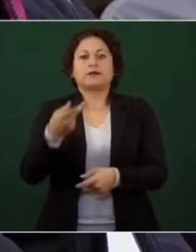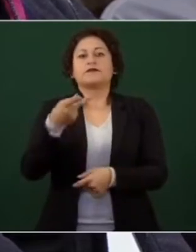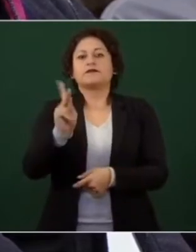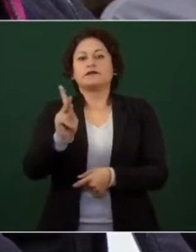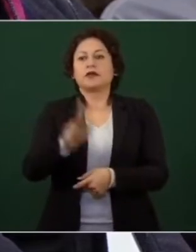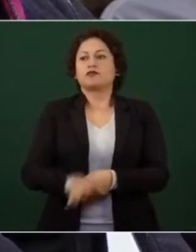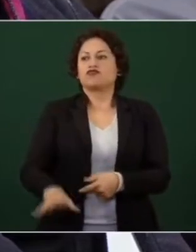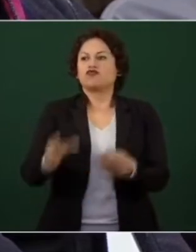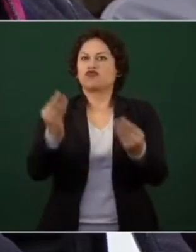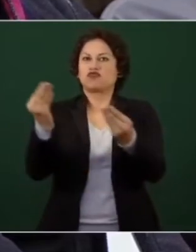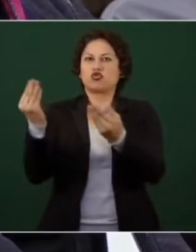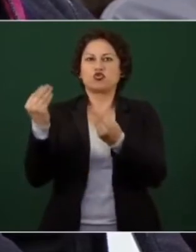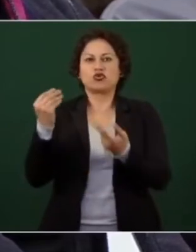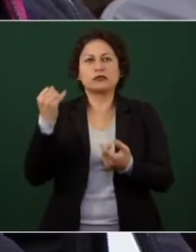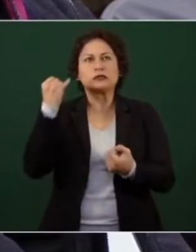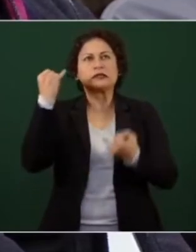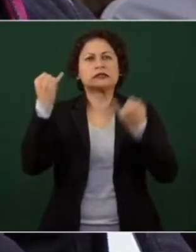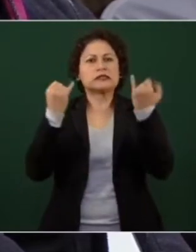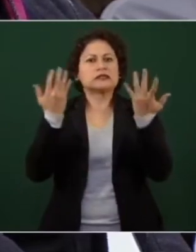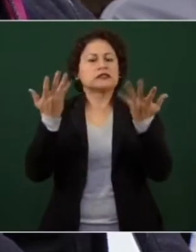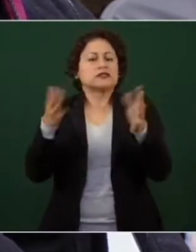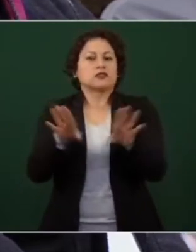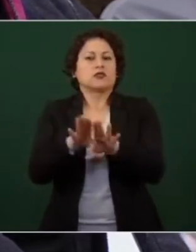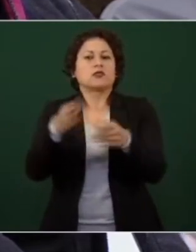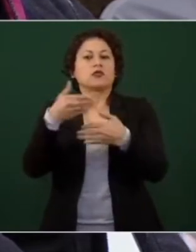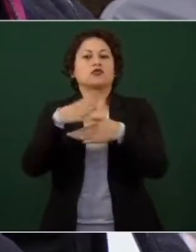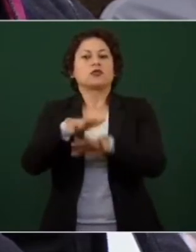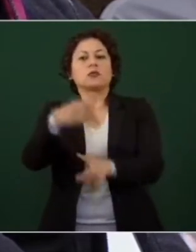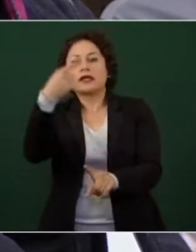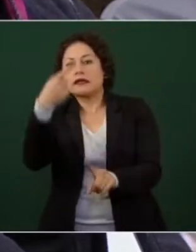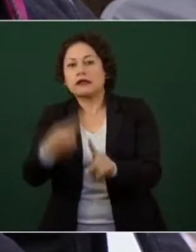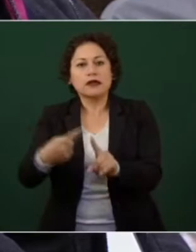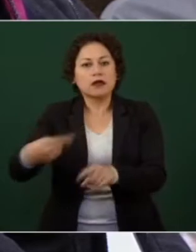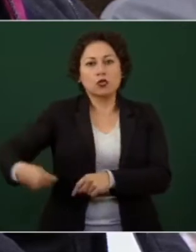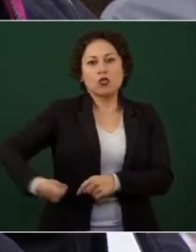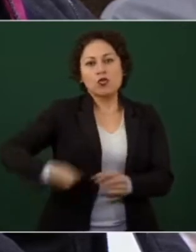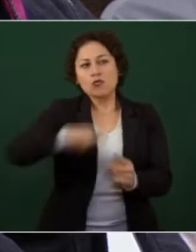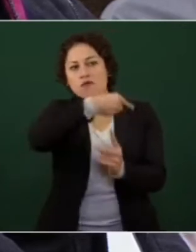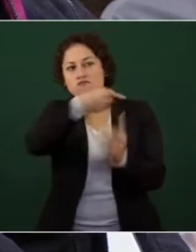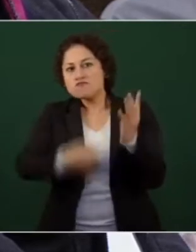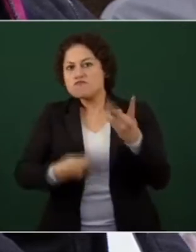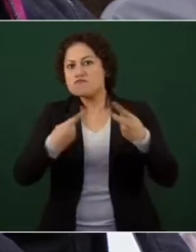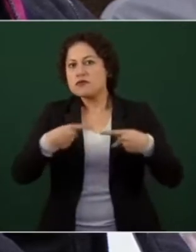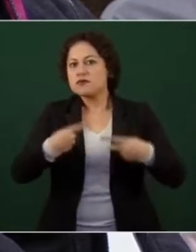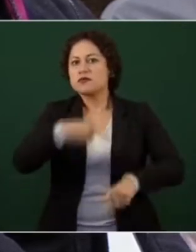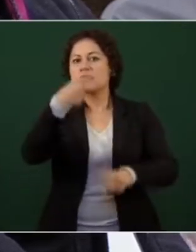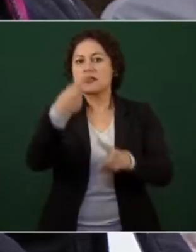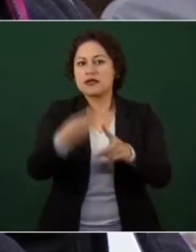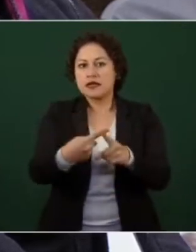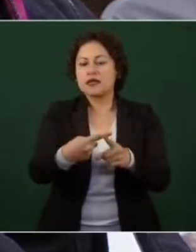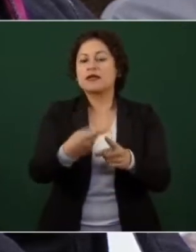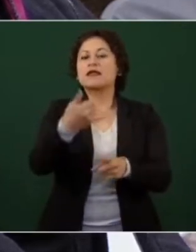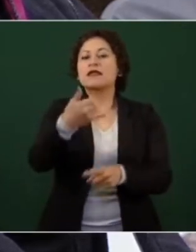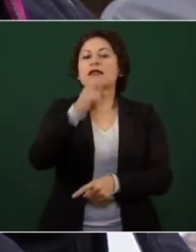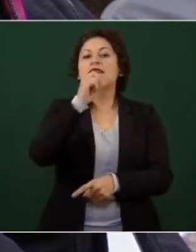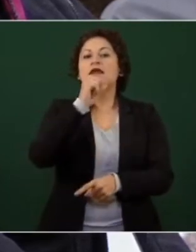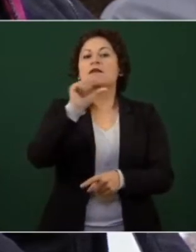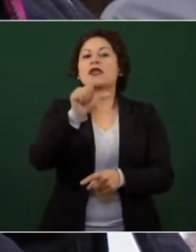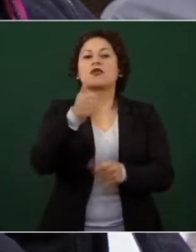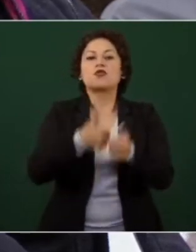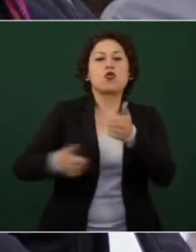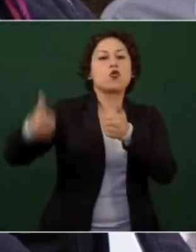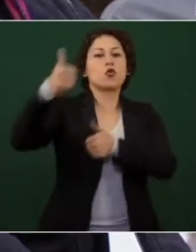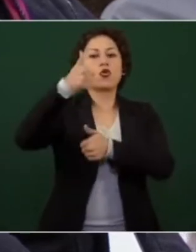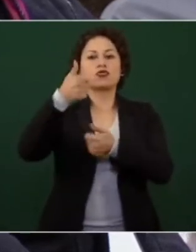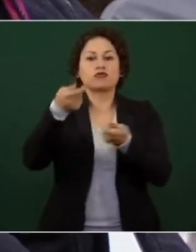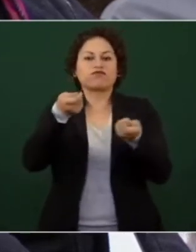expectativa respecto no solamente de los autores materiales sino también autor, autores intelectuales que